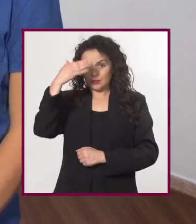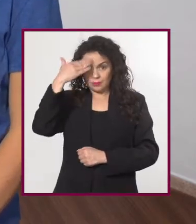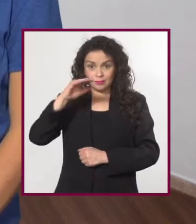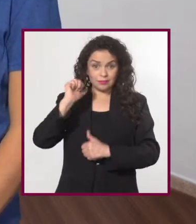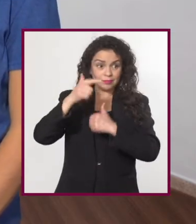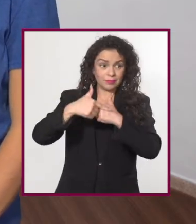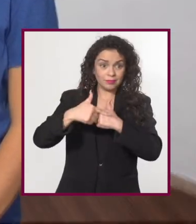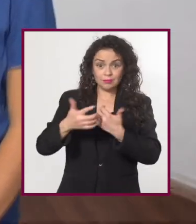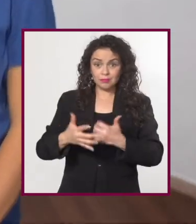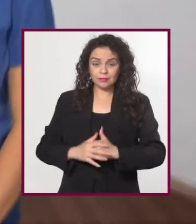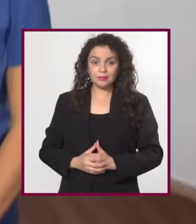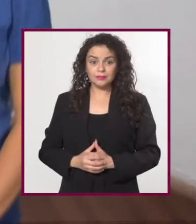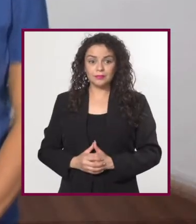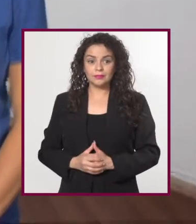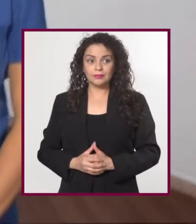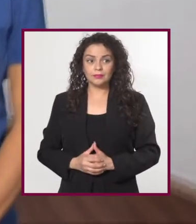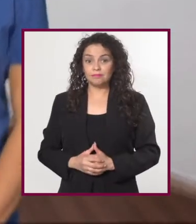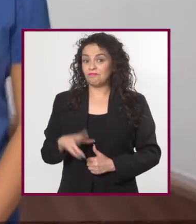¿Alguien sabe?